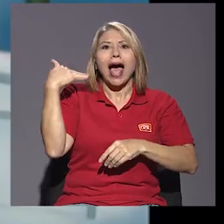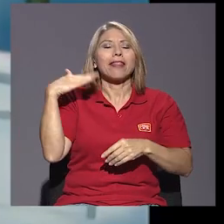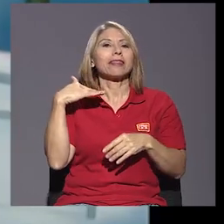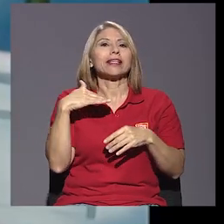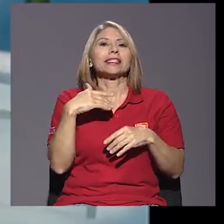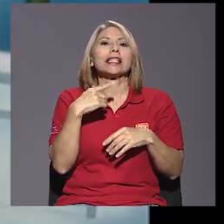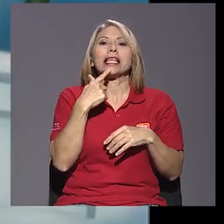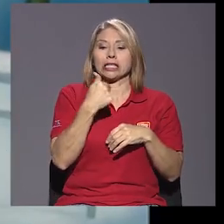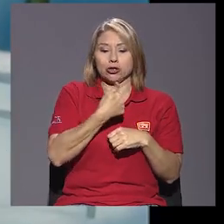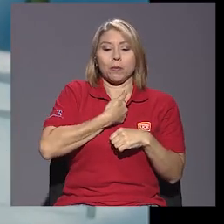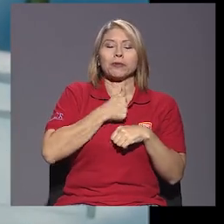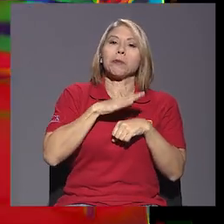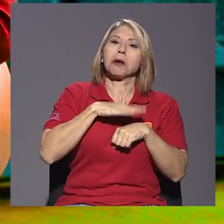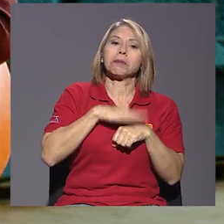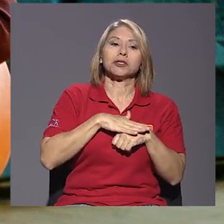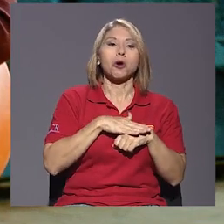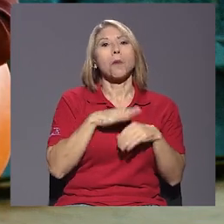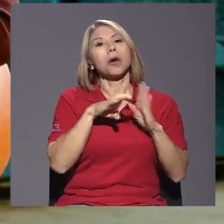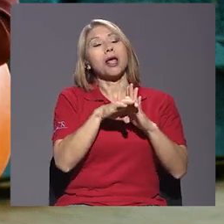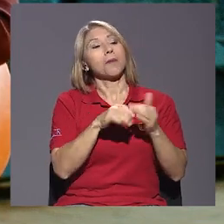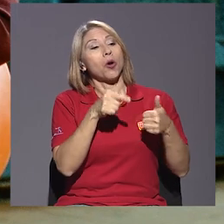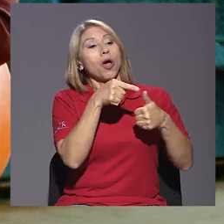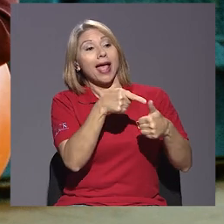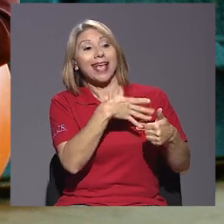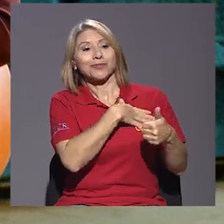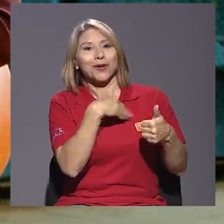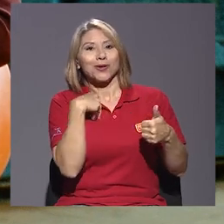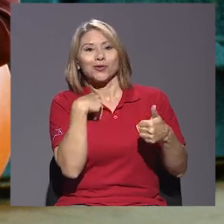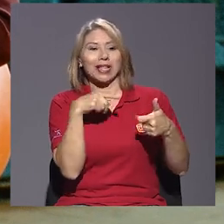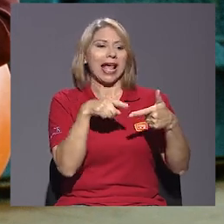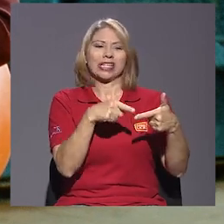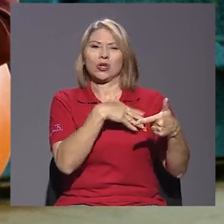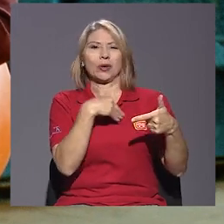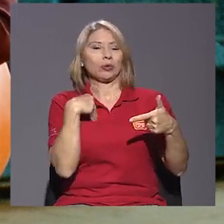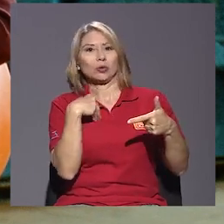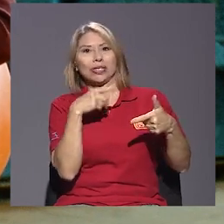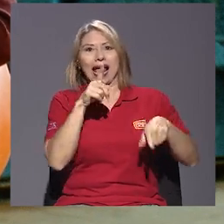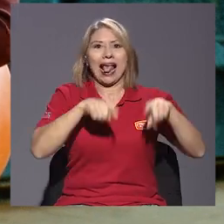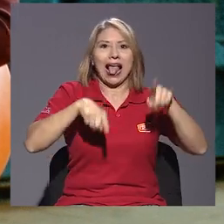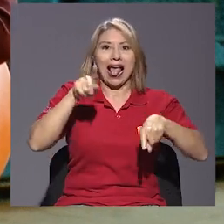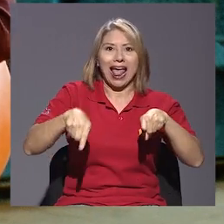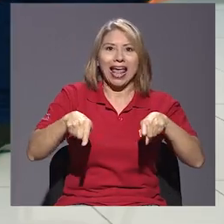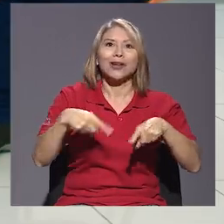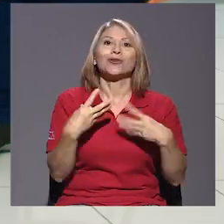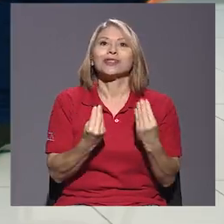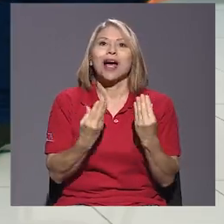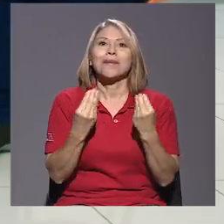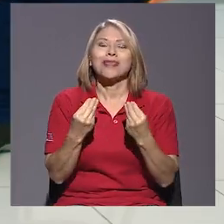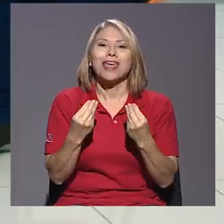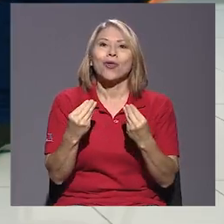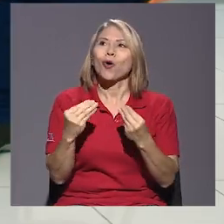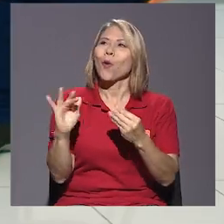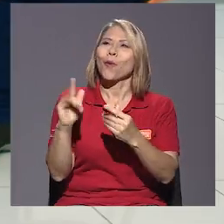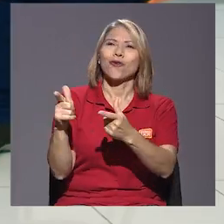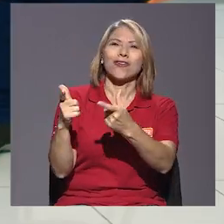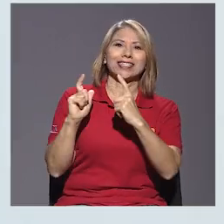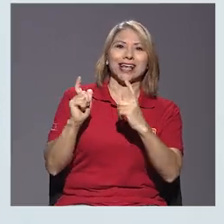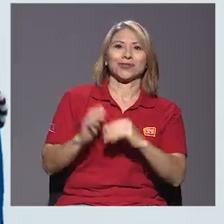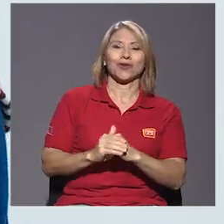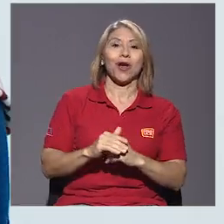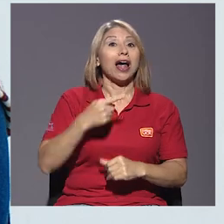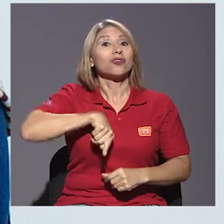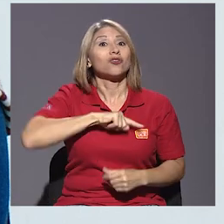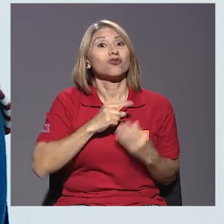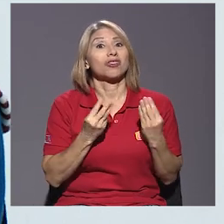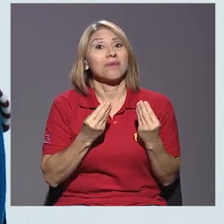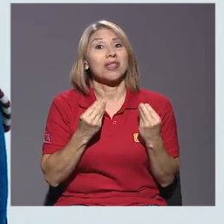de decir a mí me gusta esto o no me gusta lo otro. Porque nos da miedo de ese rechazo. Nos da miedo decir qué